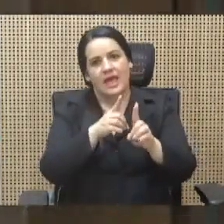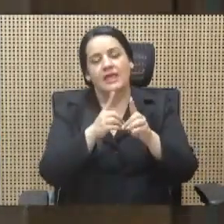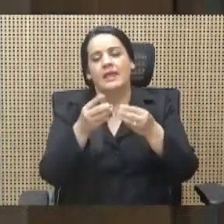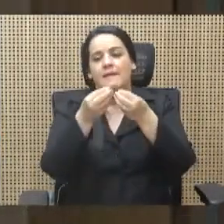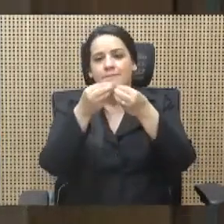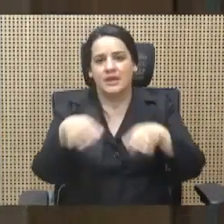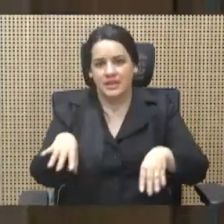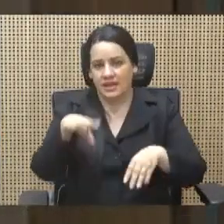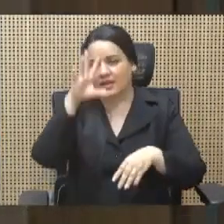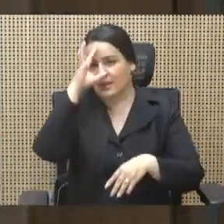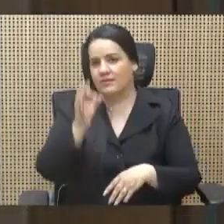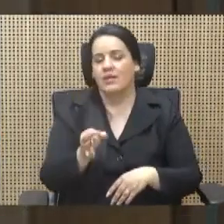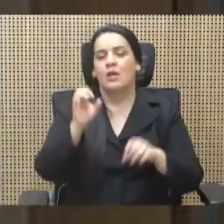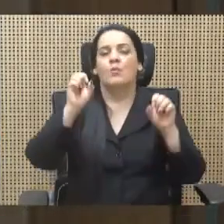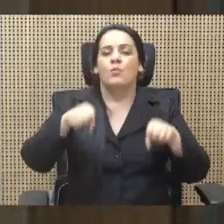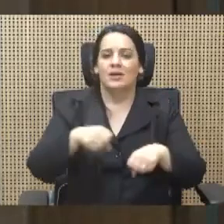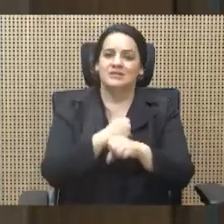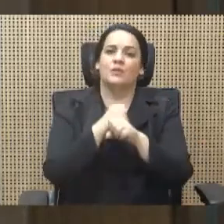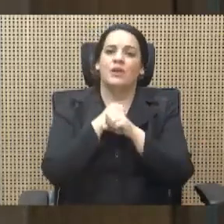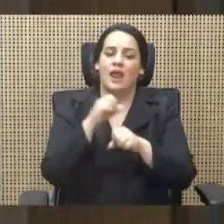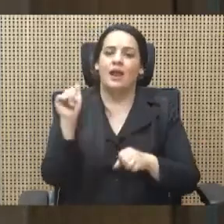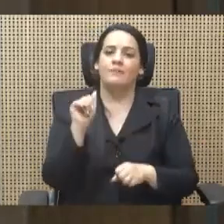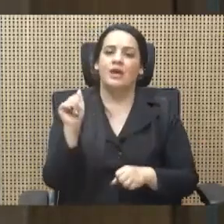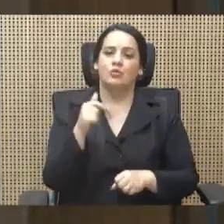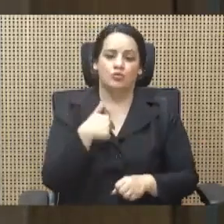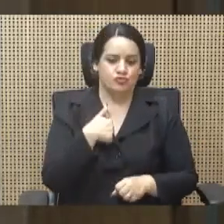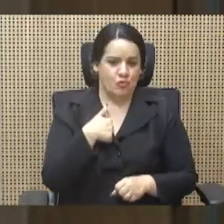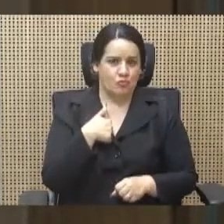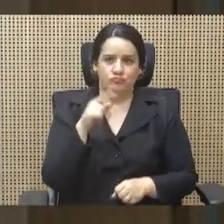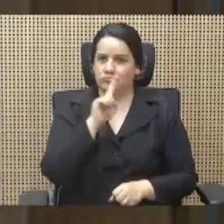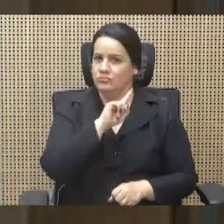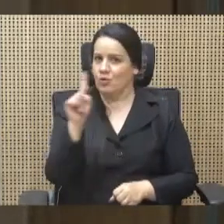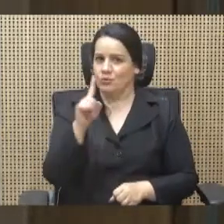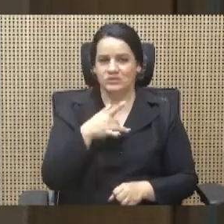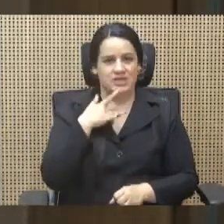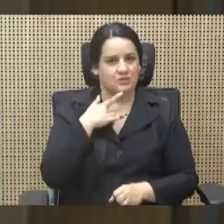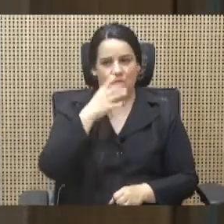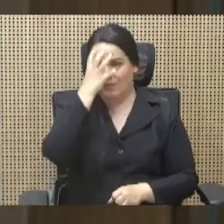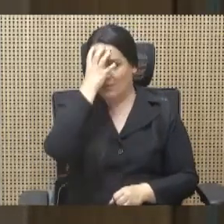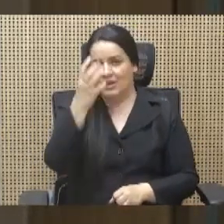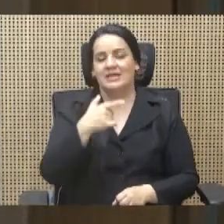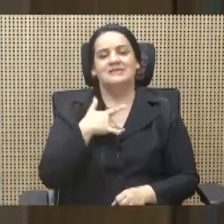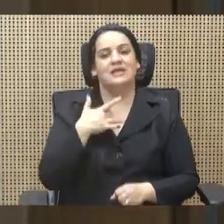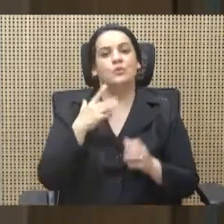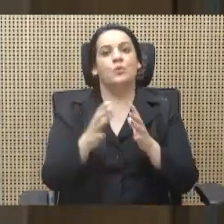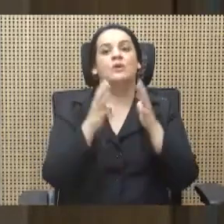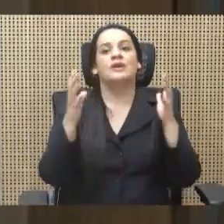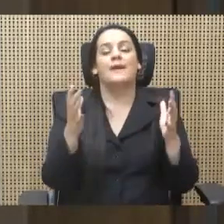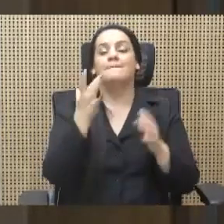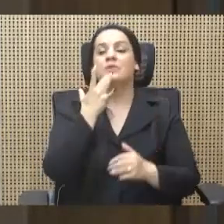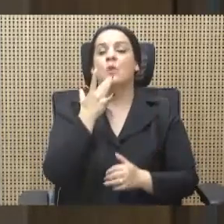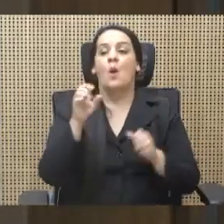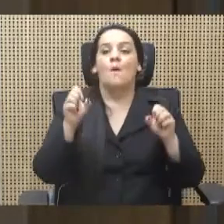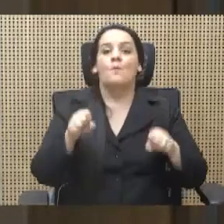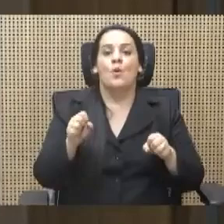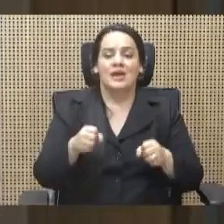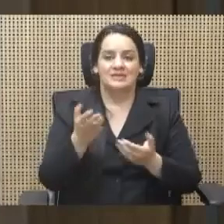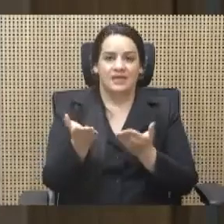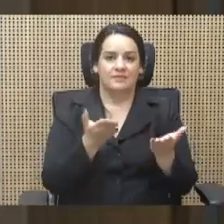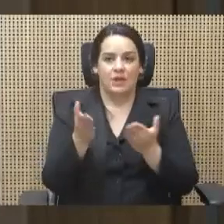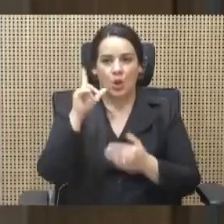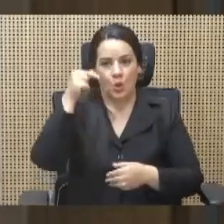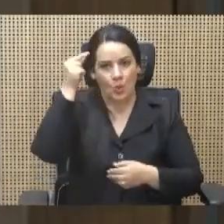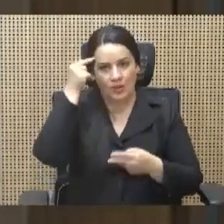que yo no siento ninguna vergüenza. Lo que siento es un enorme privilegio por poder servir al gobierno, a la patria y al pueblo